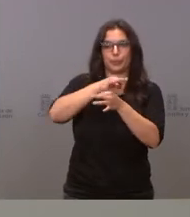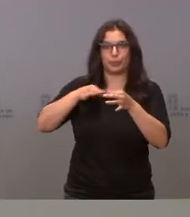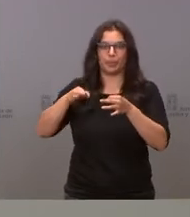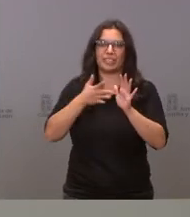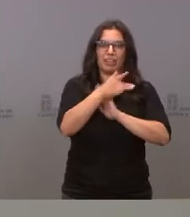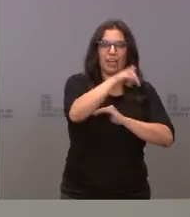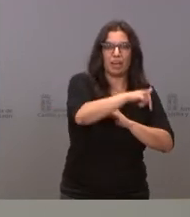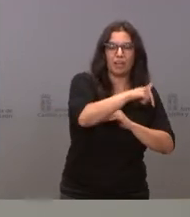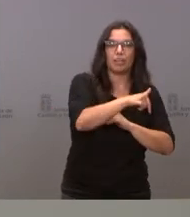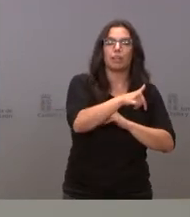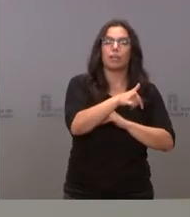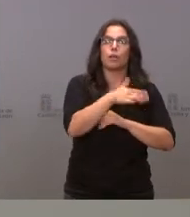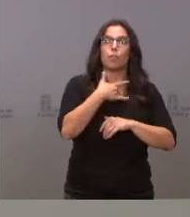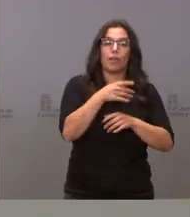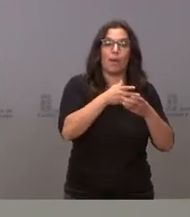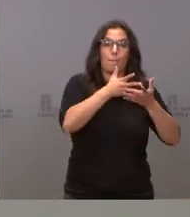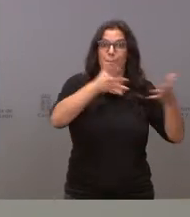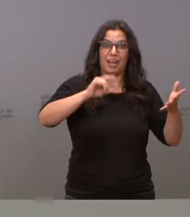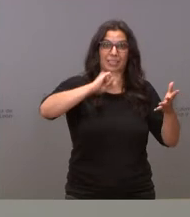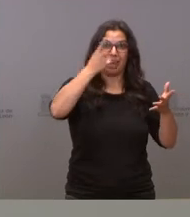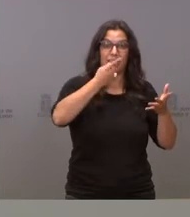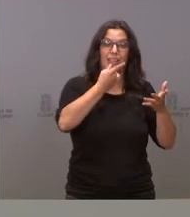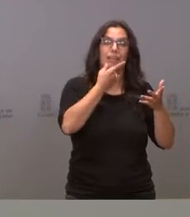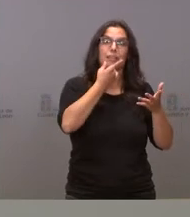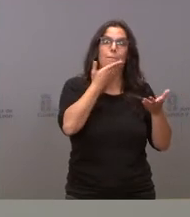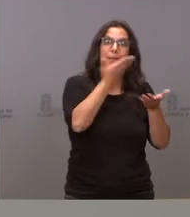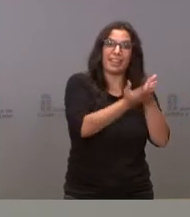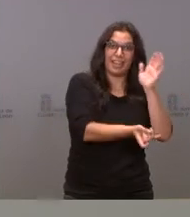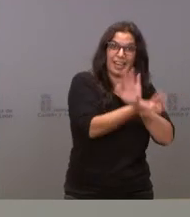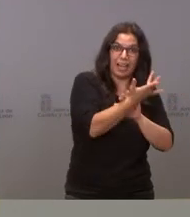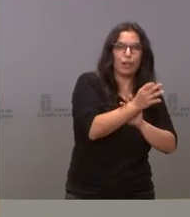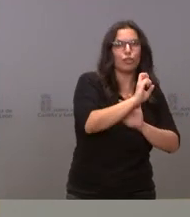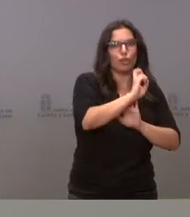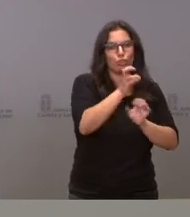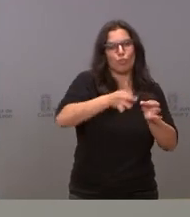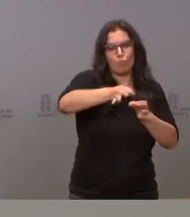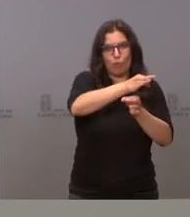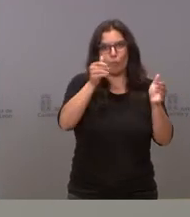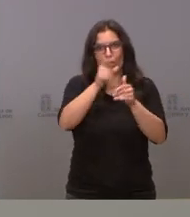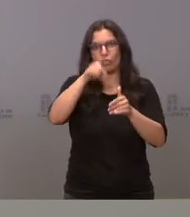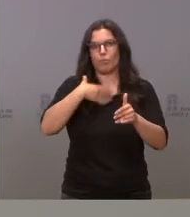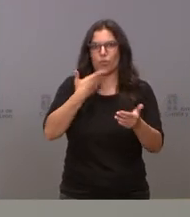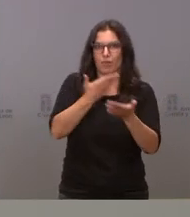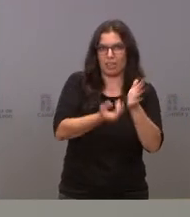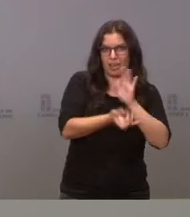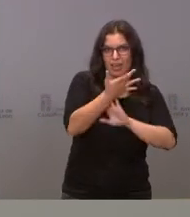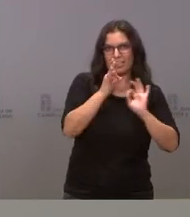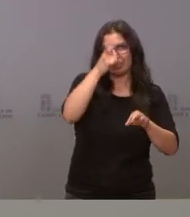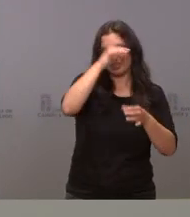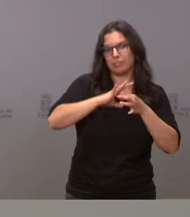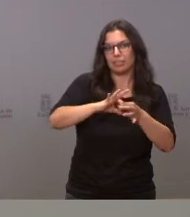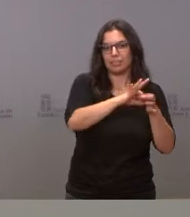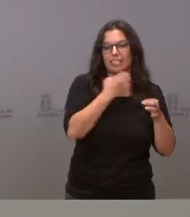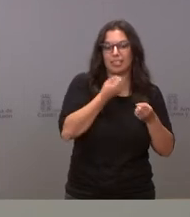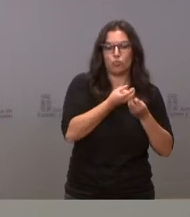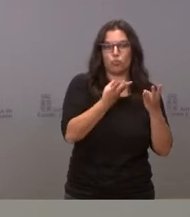constitución no solo el municipio de mayor tamaño, sino los municipios colindantes si alcanzan el número suficiente.